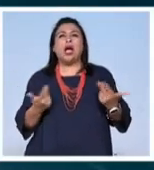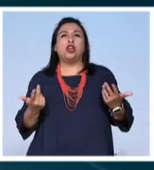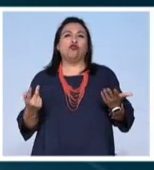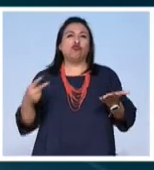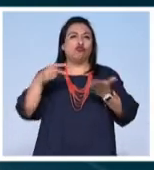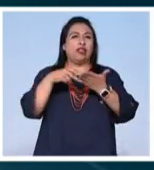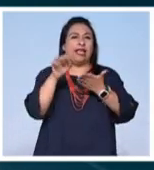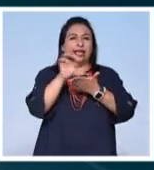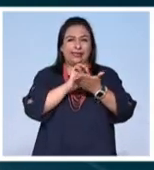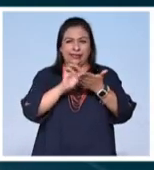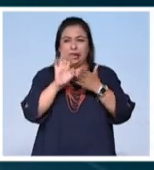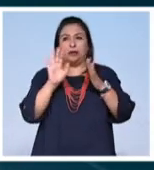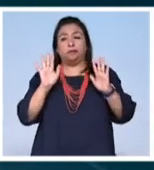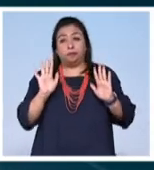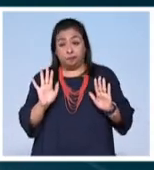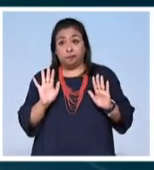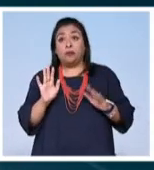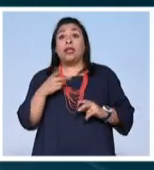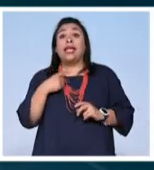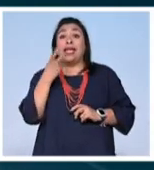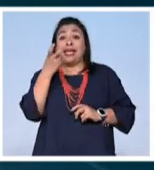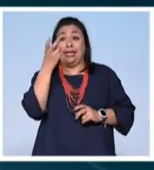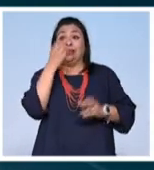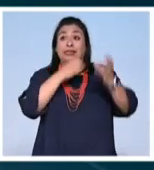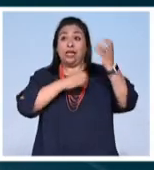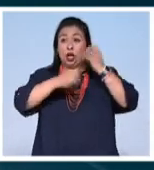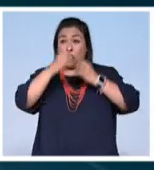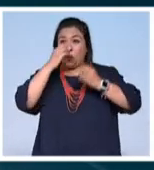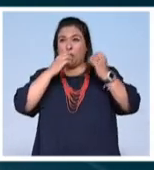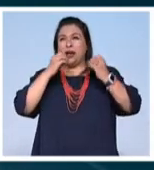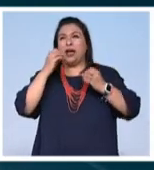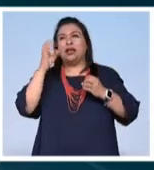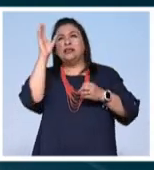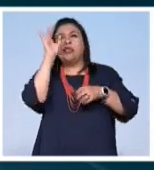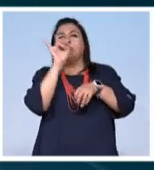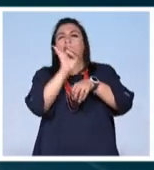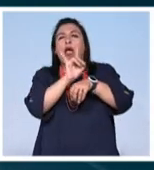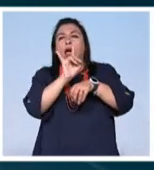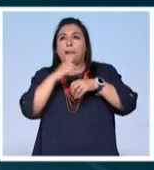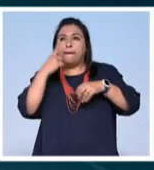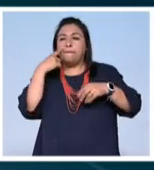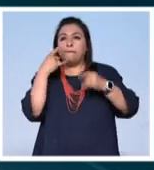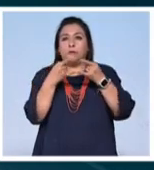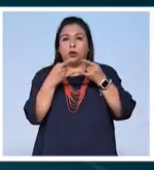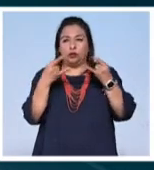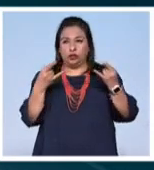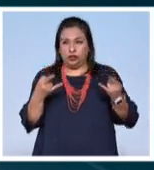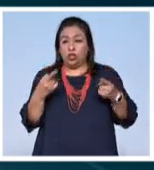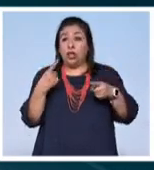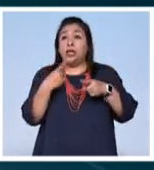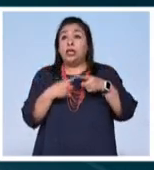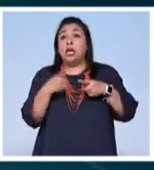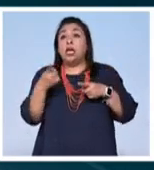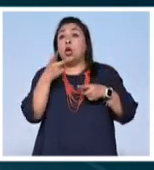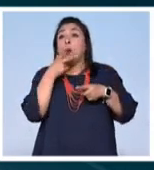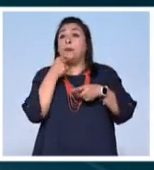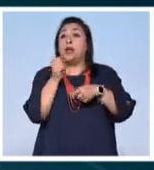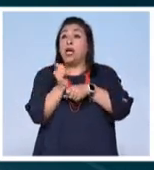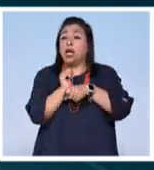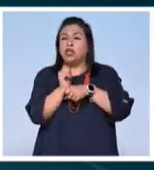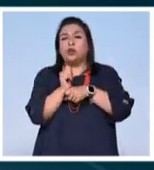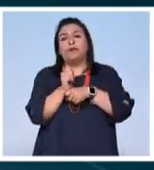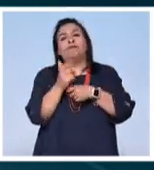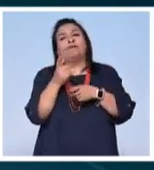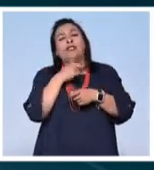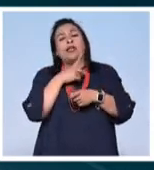del escenario entonces en esta obra de ciencia ficción vemos la historia de un actor que tiene que